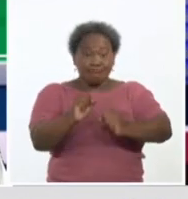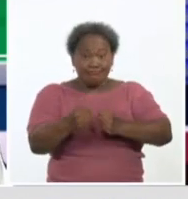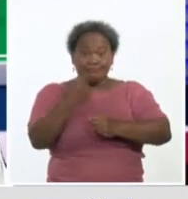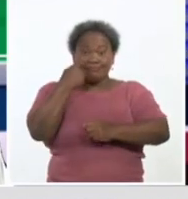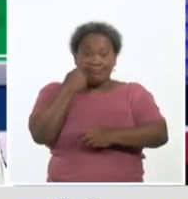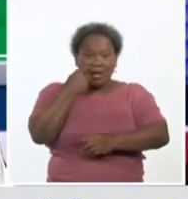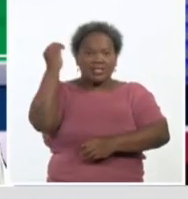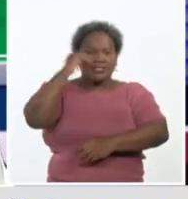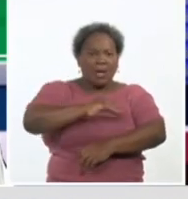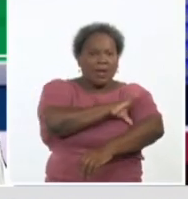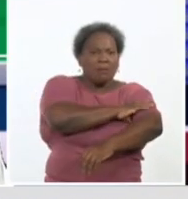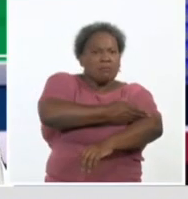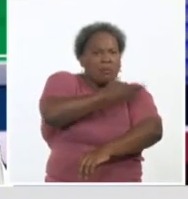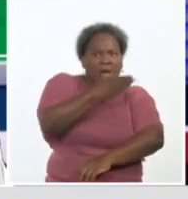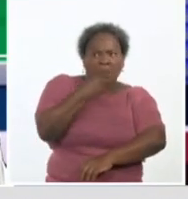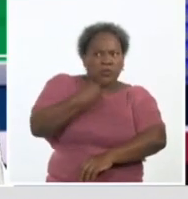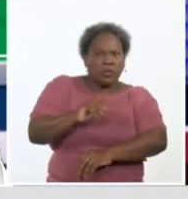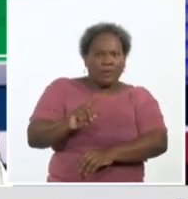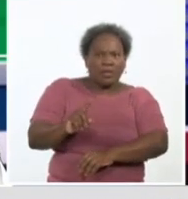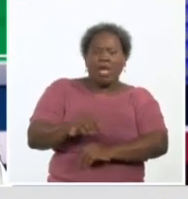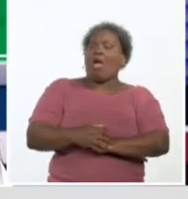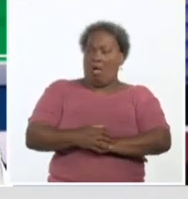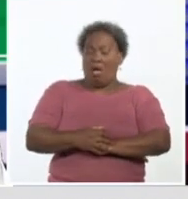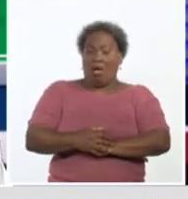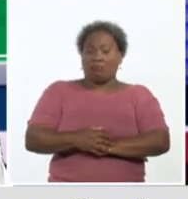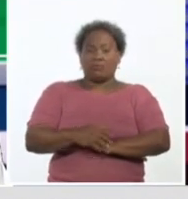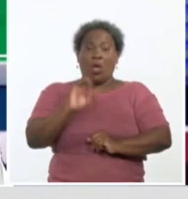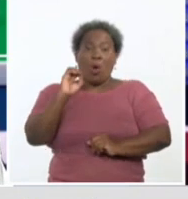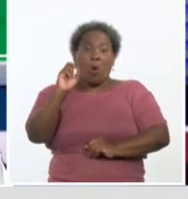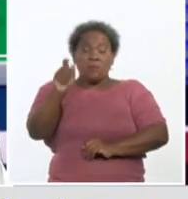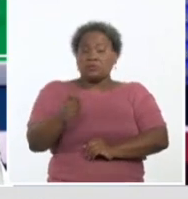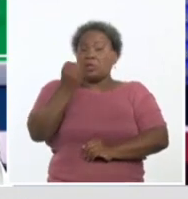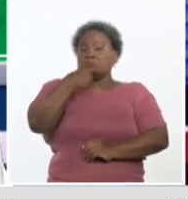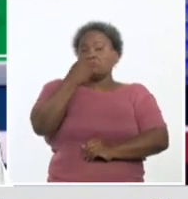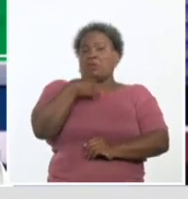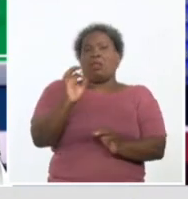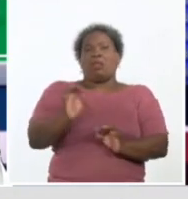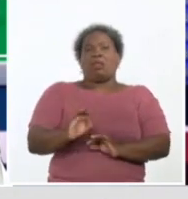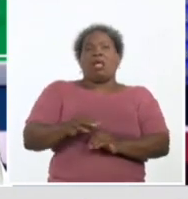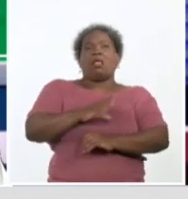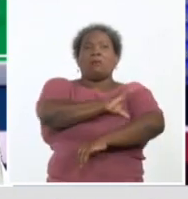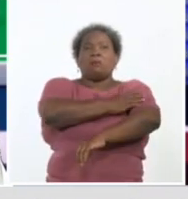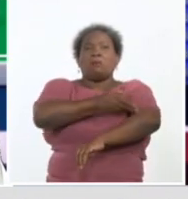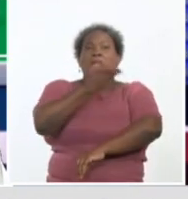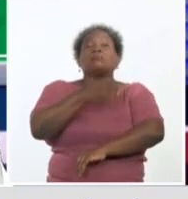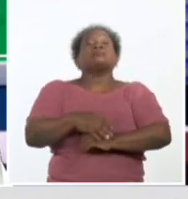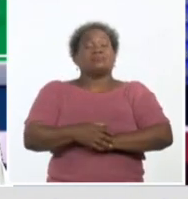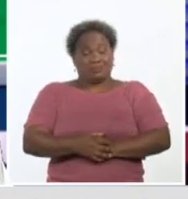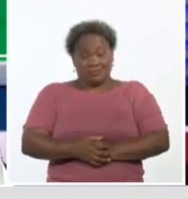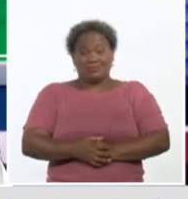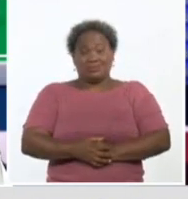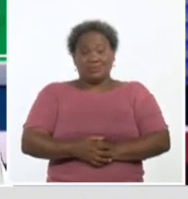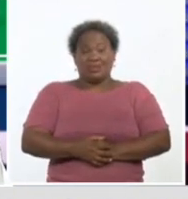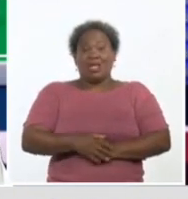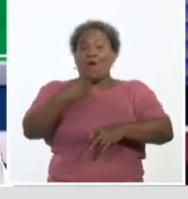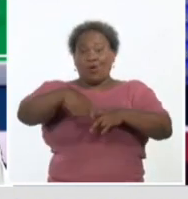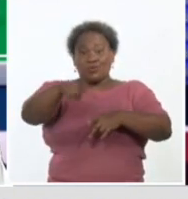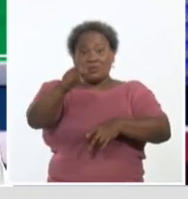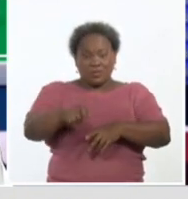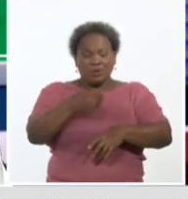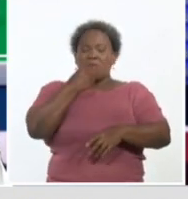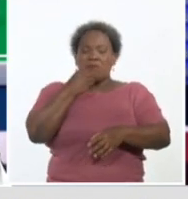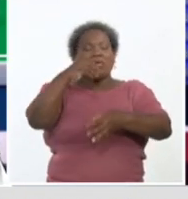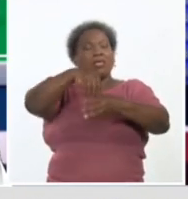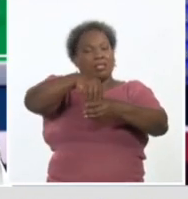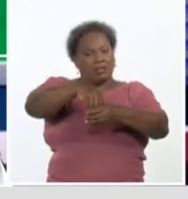detectar personas con esta patología. Excepto estas personas, el resto pueden perfectamente ser sujetos de este